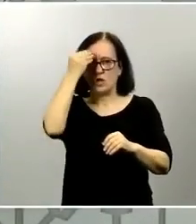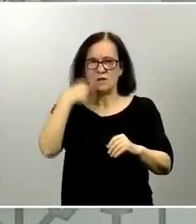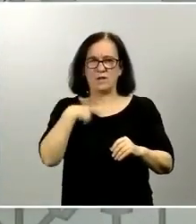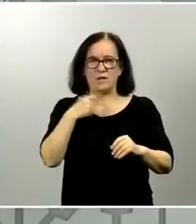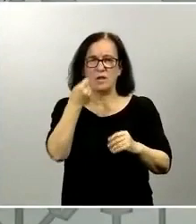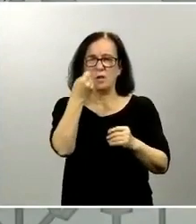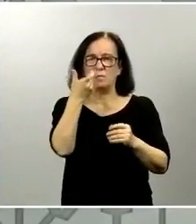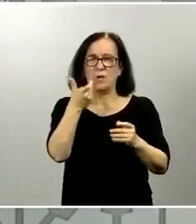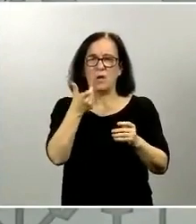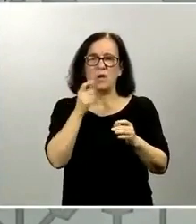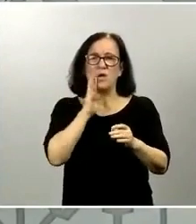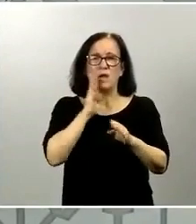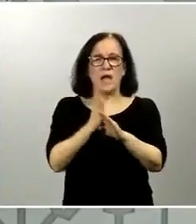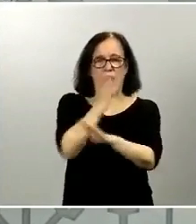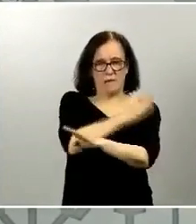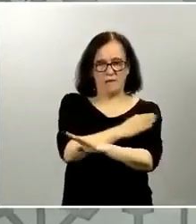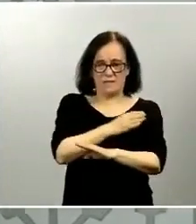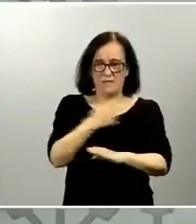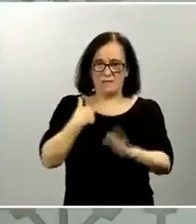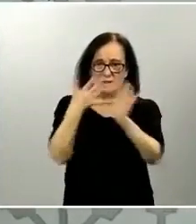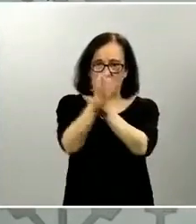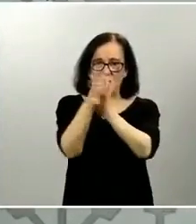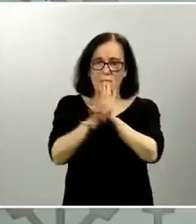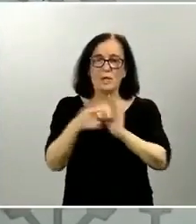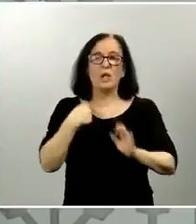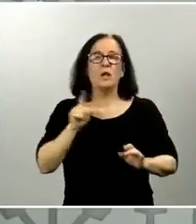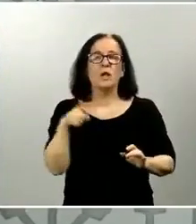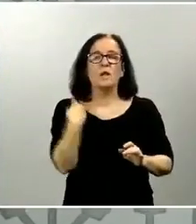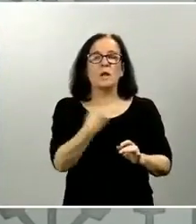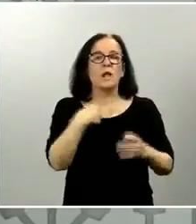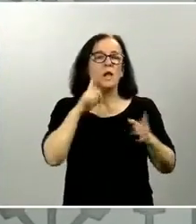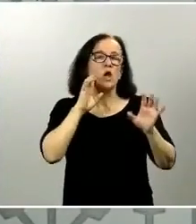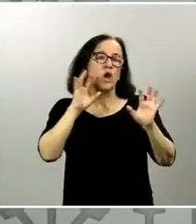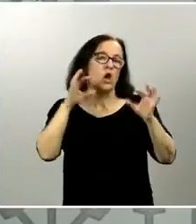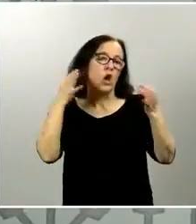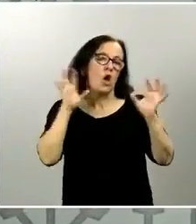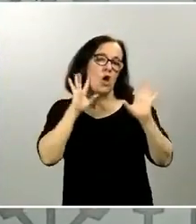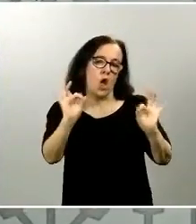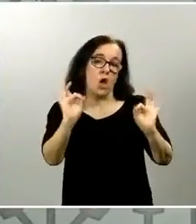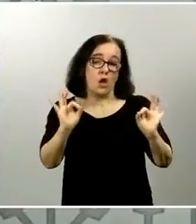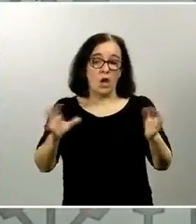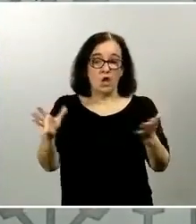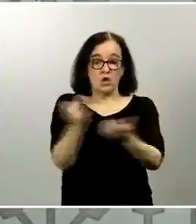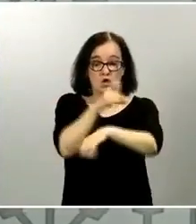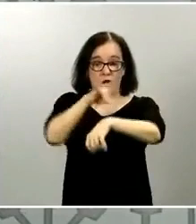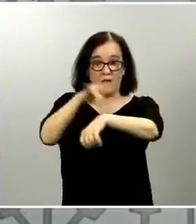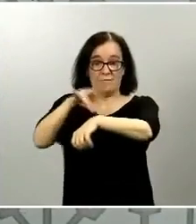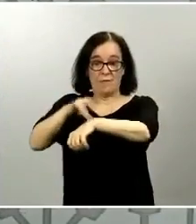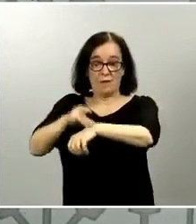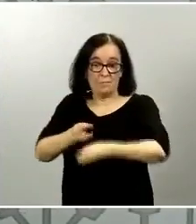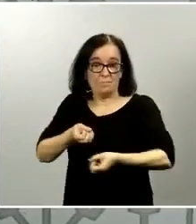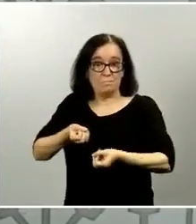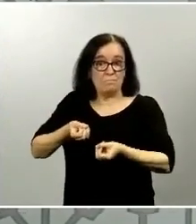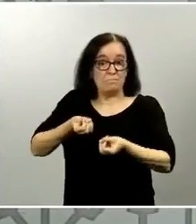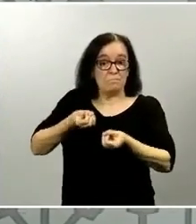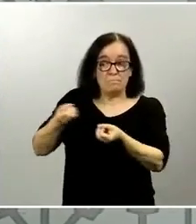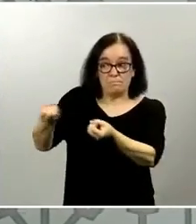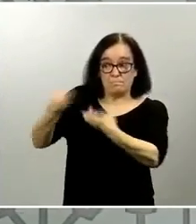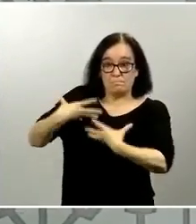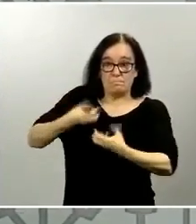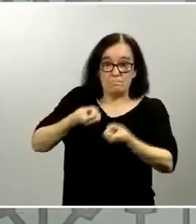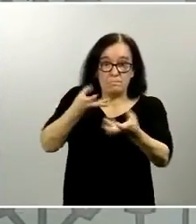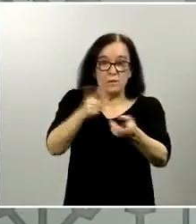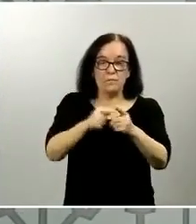antes realmente lo que nos ocurre es normal cuando todas las enfermedades que se notifican que haya ciertas